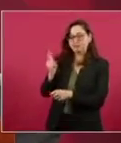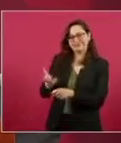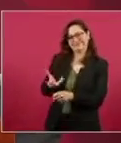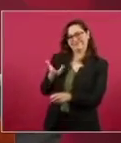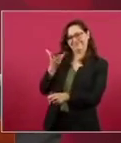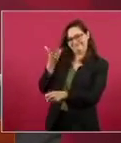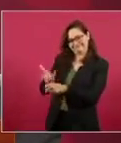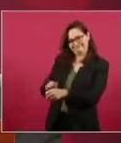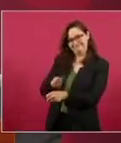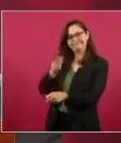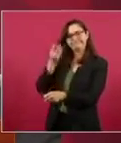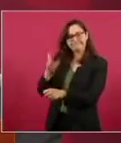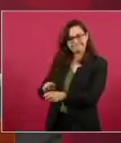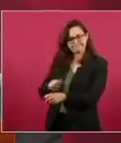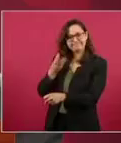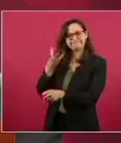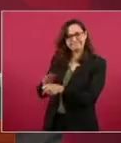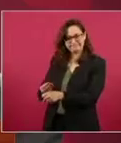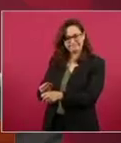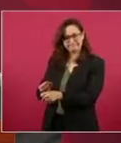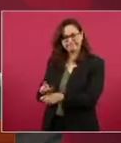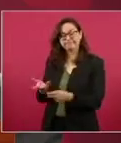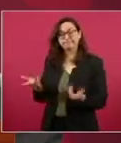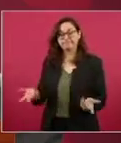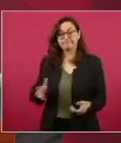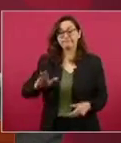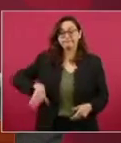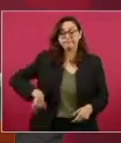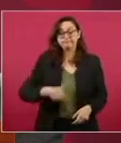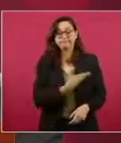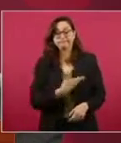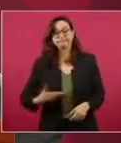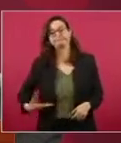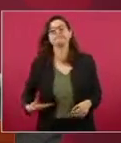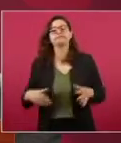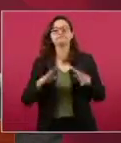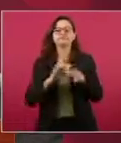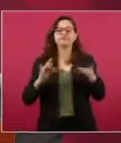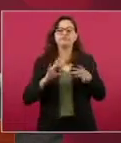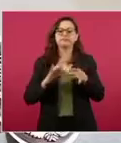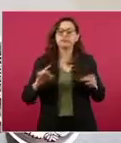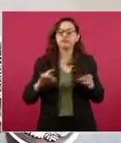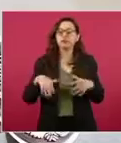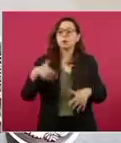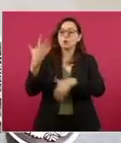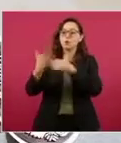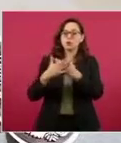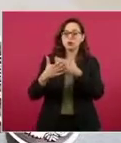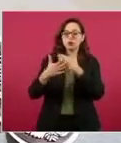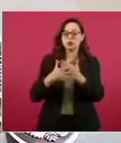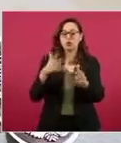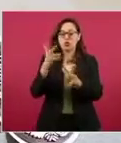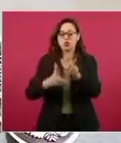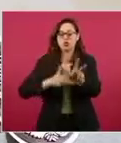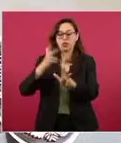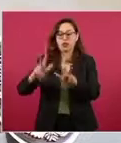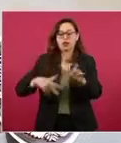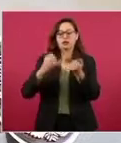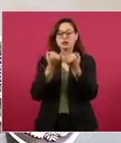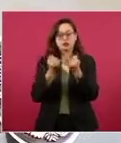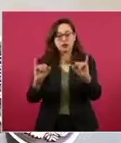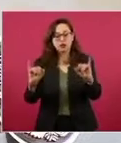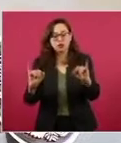Como bien ha dicho el presidente, se trata de que este sistema de movilidad esté acompañado